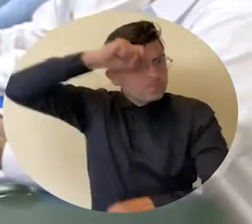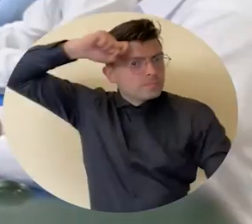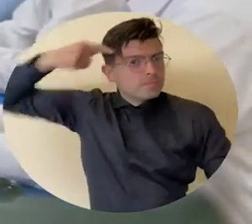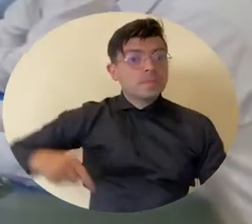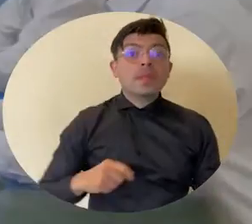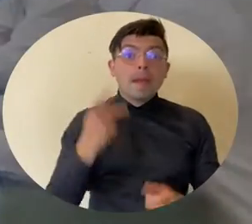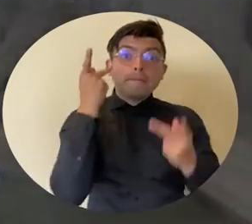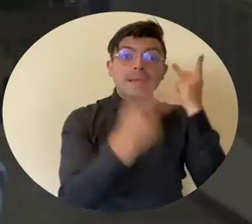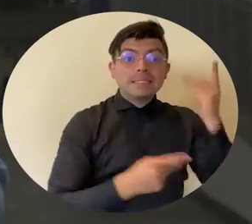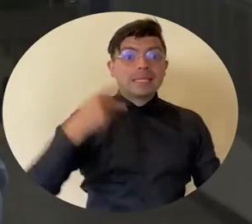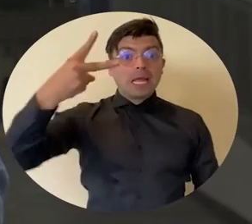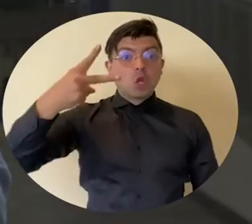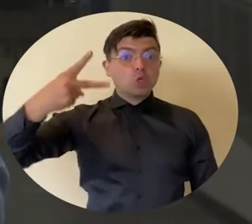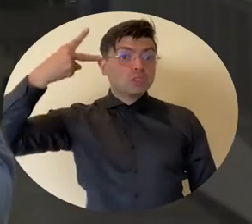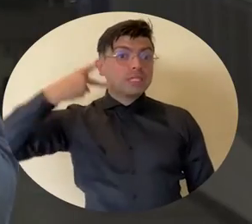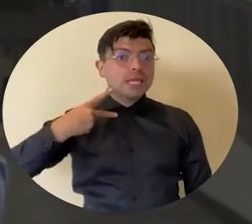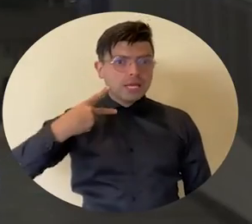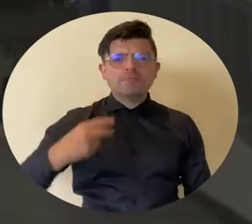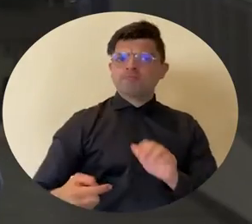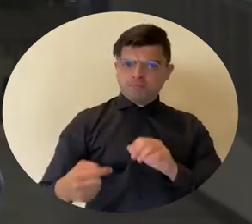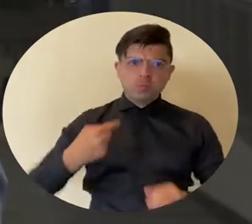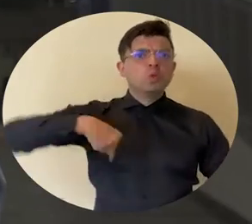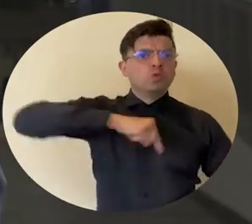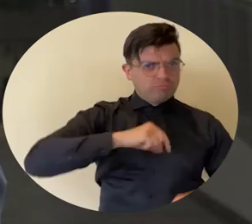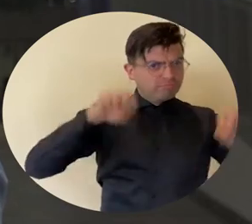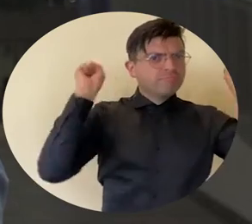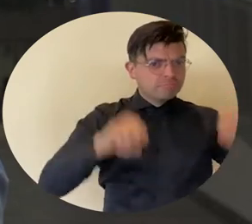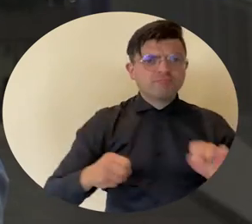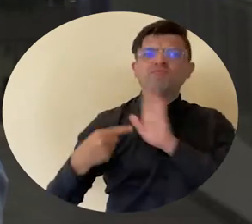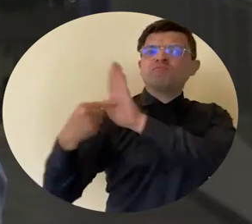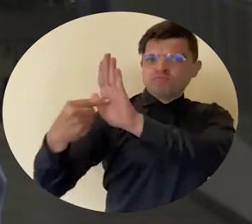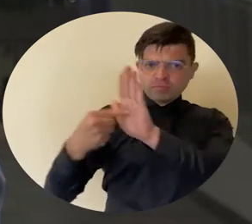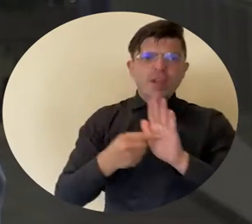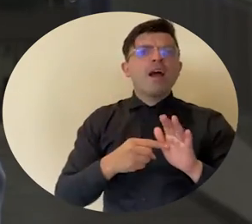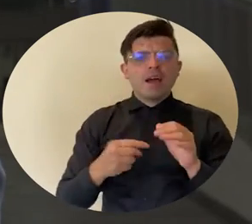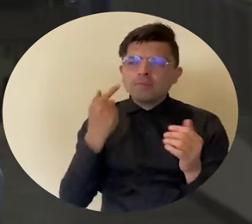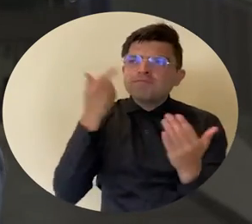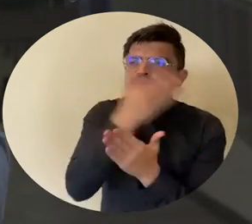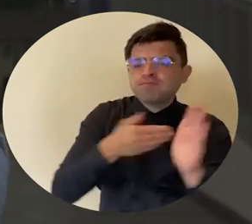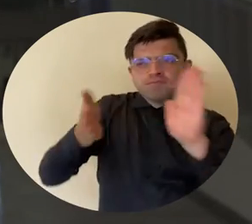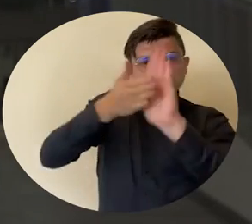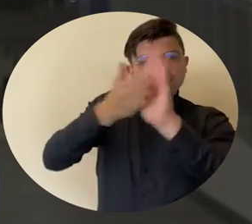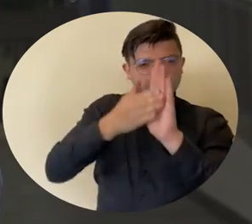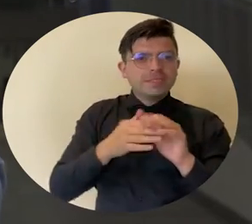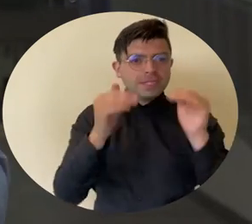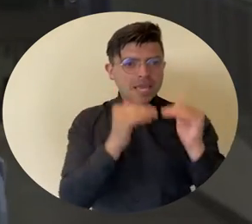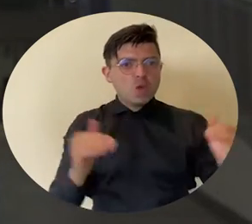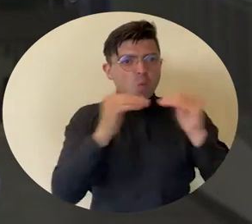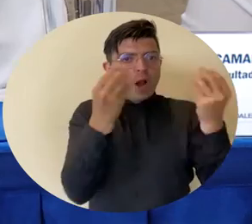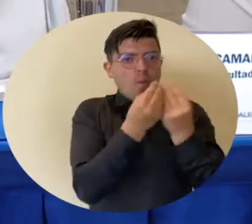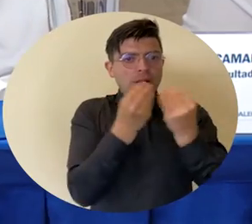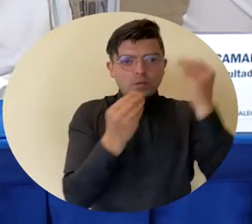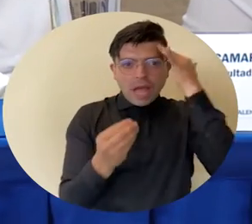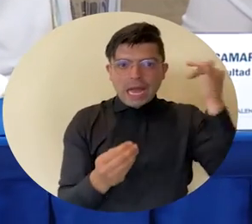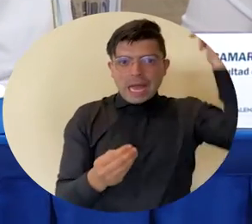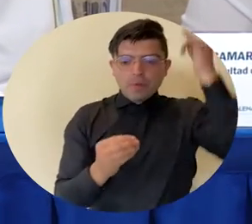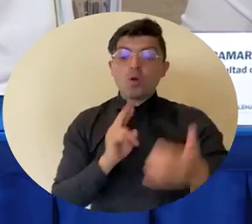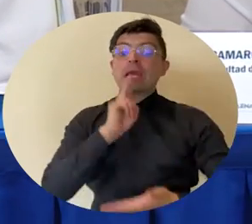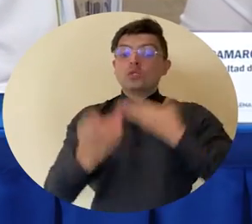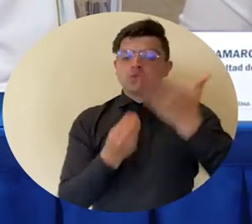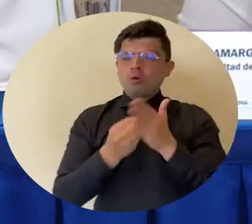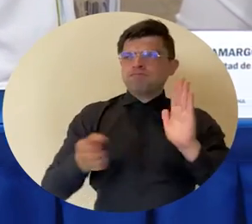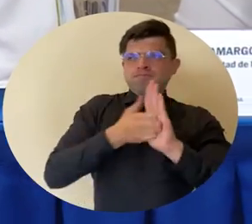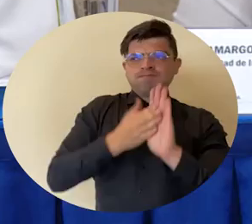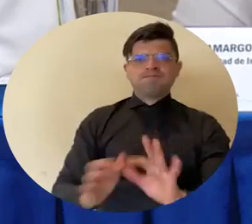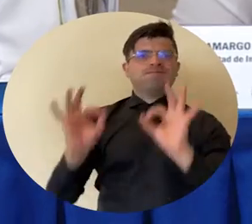logrado evidenciar y experimentar con los diferentes pares académicos. Los resultados que hemos tenido sin dejar de lado